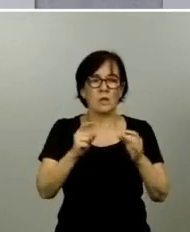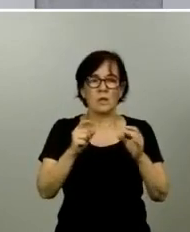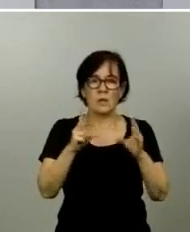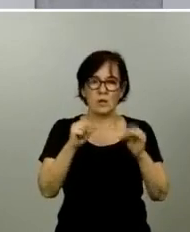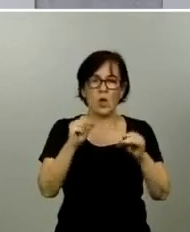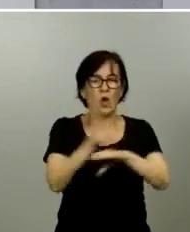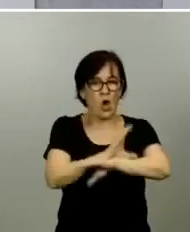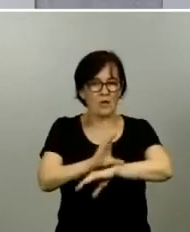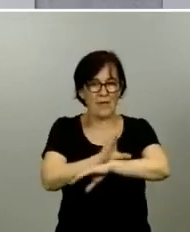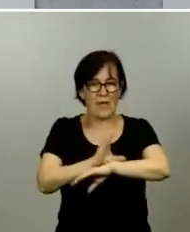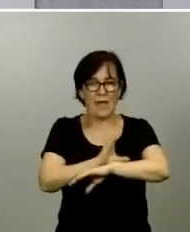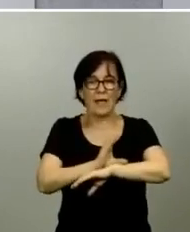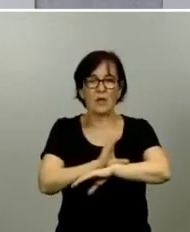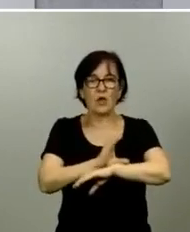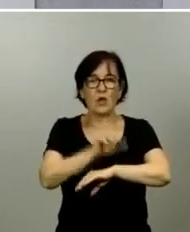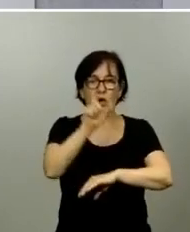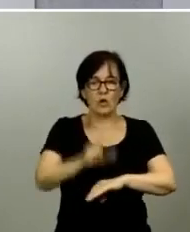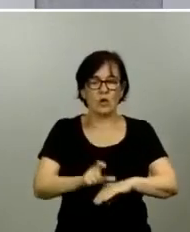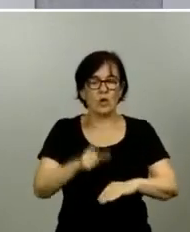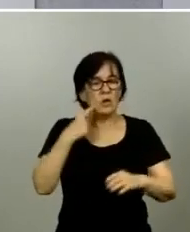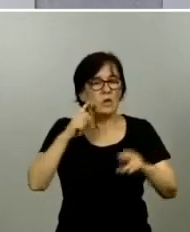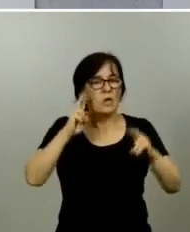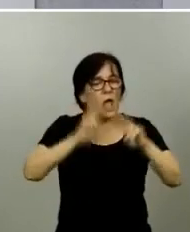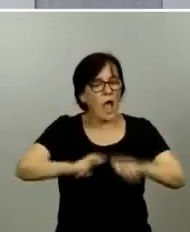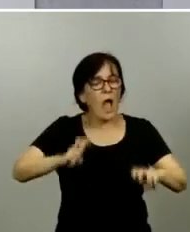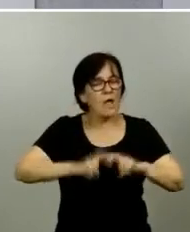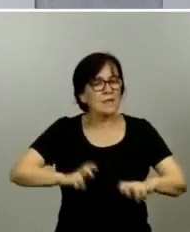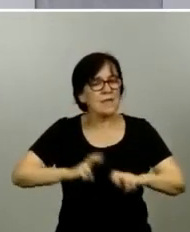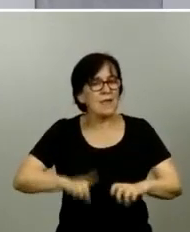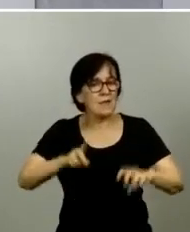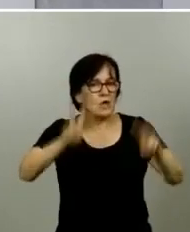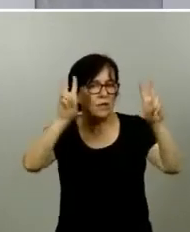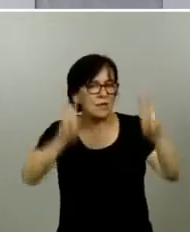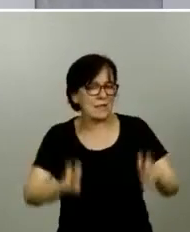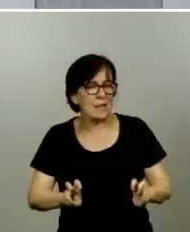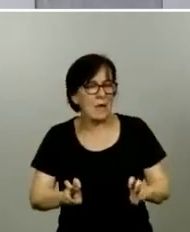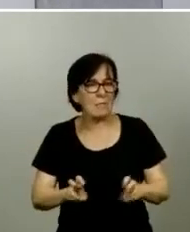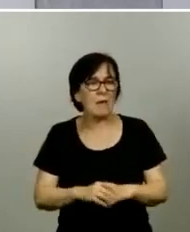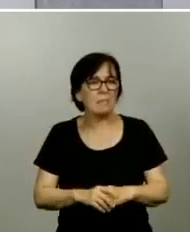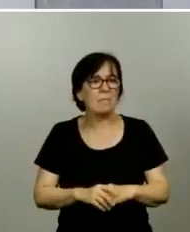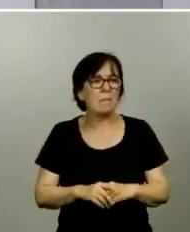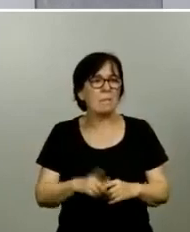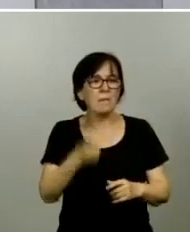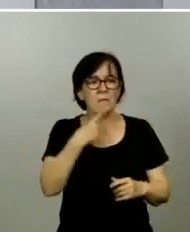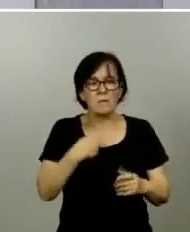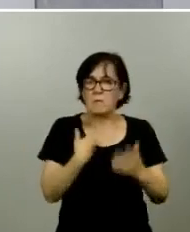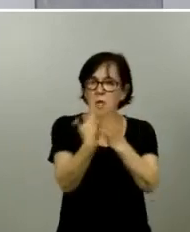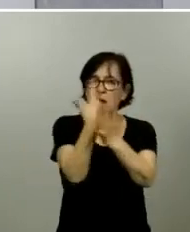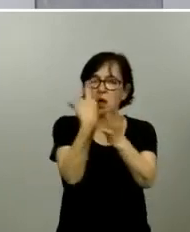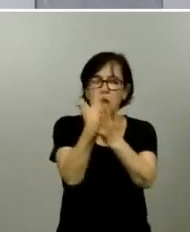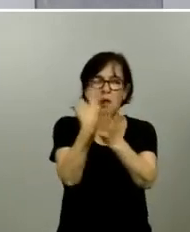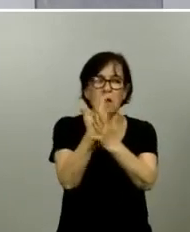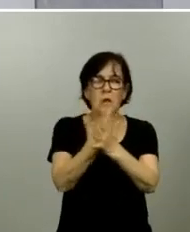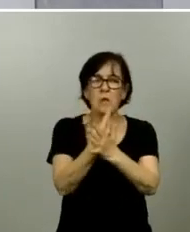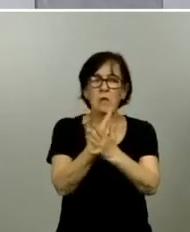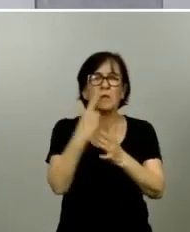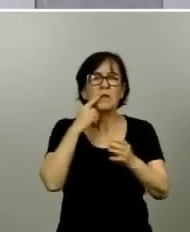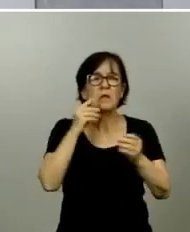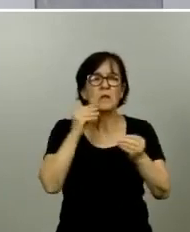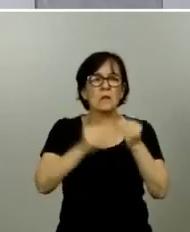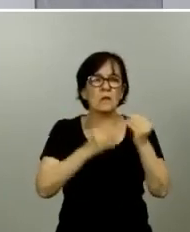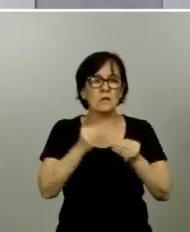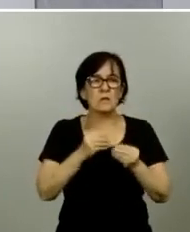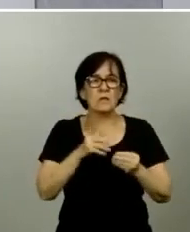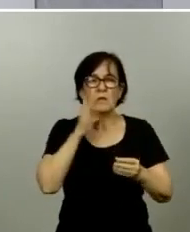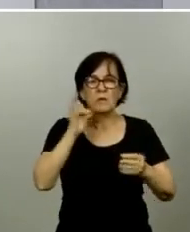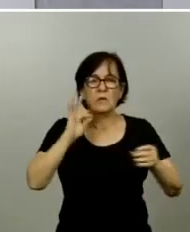y analizamos este tema este asunto y él nos dio explicaciones en el sentido de que iba a asumir la